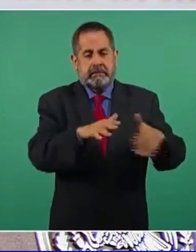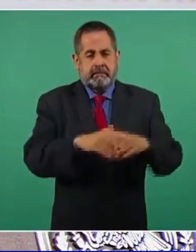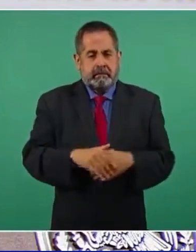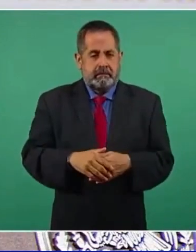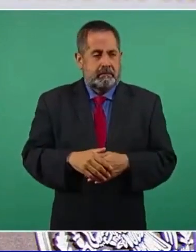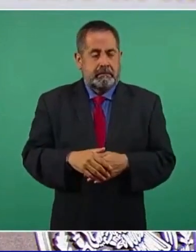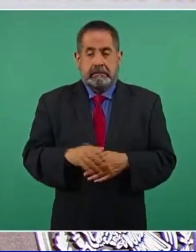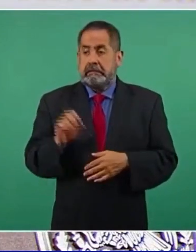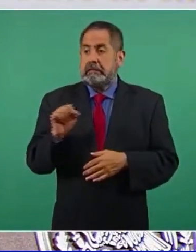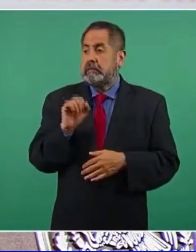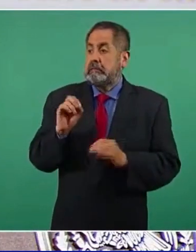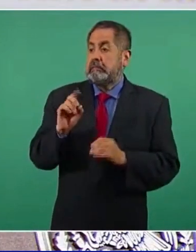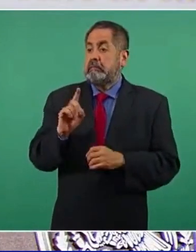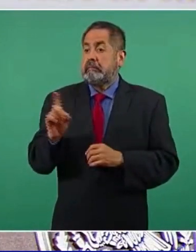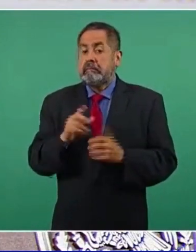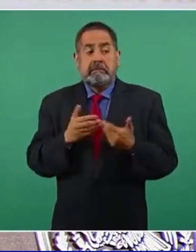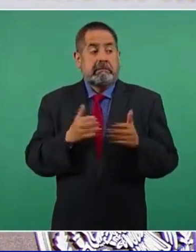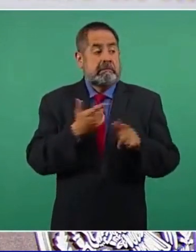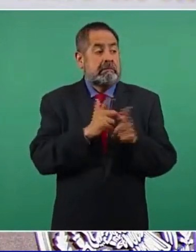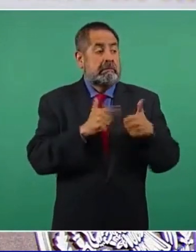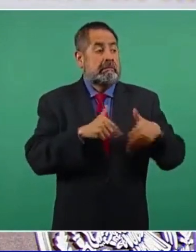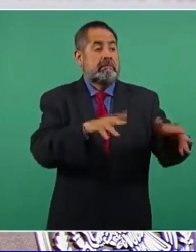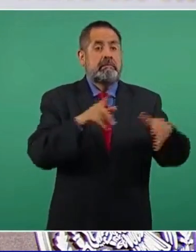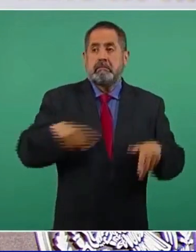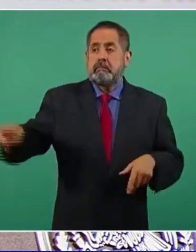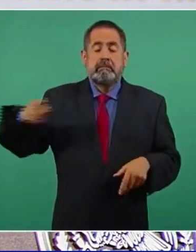domingo, que lo tienen que hacer un día hábil.